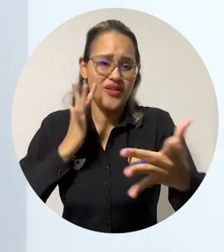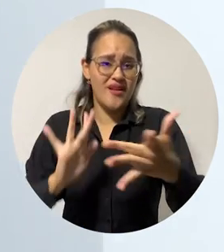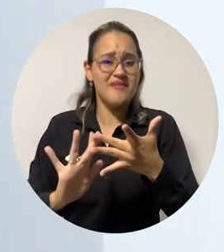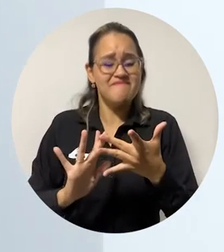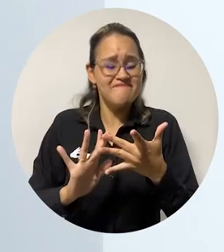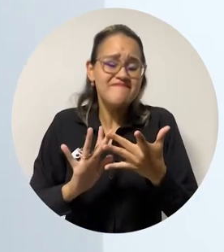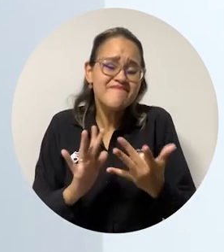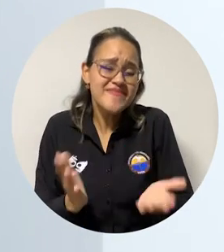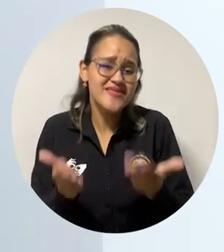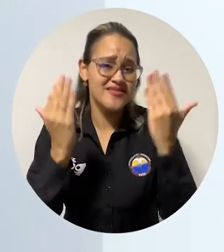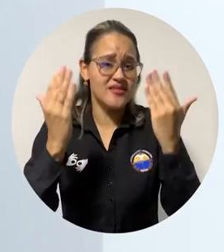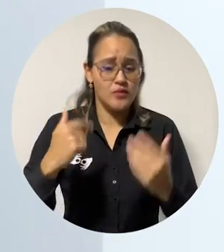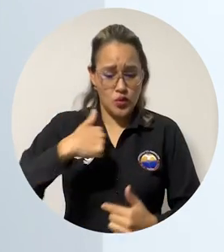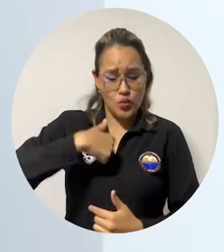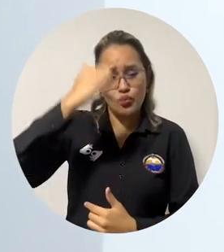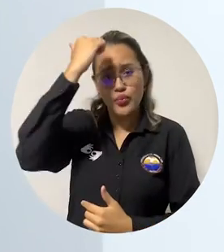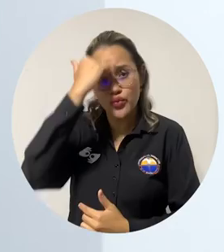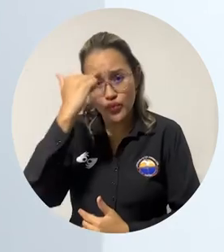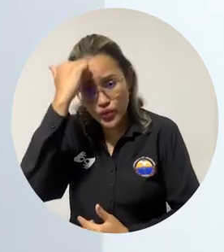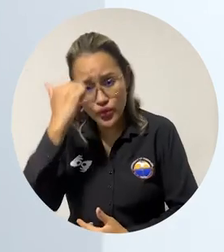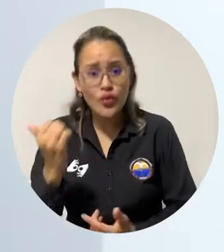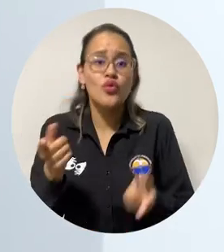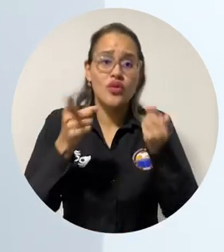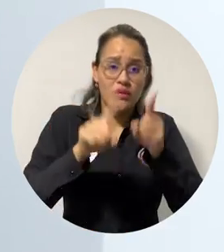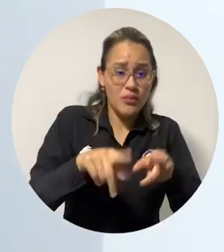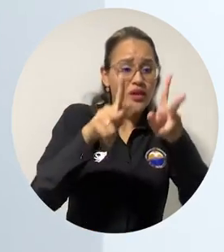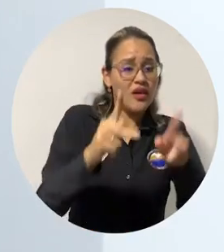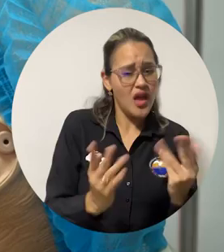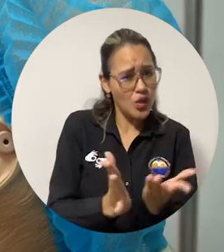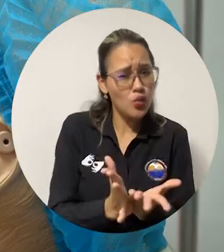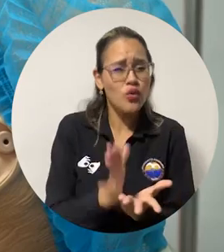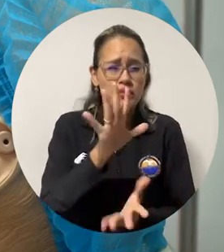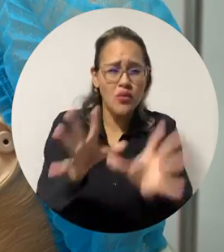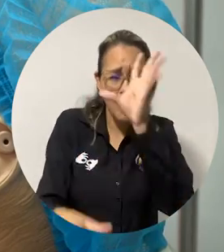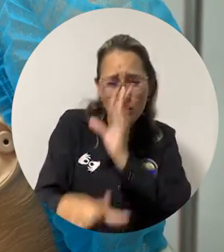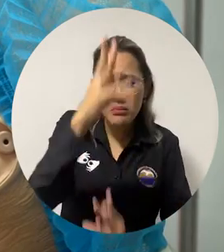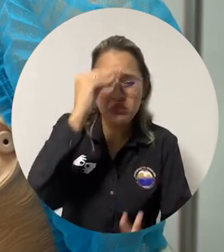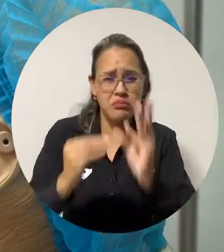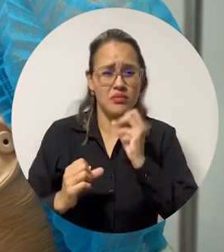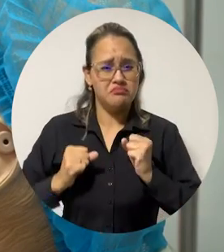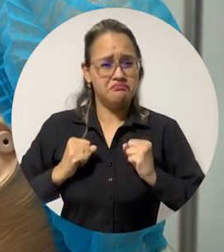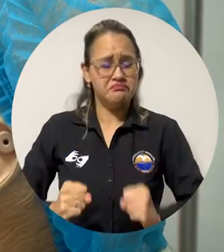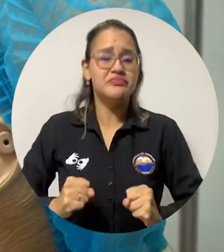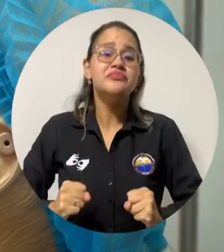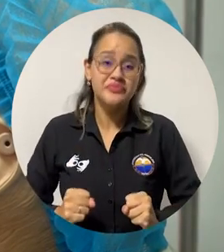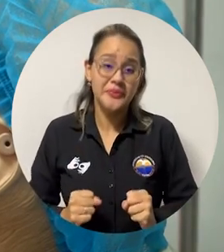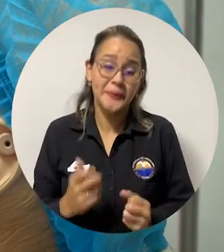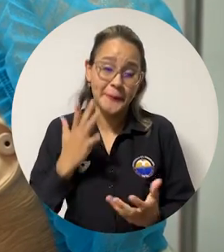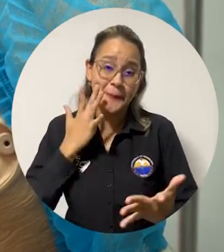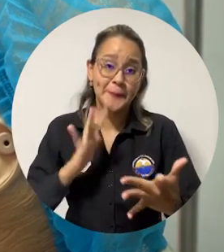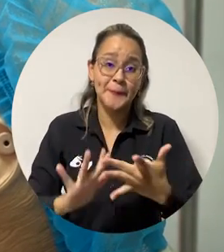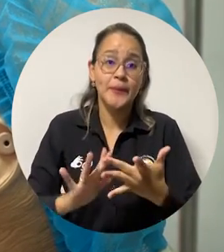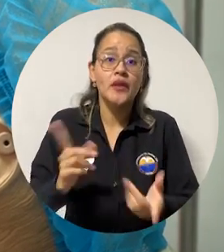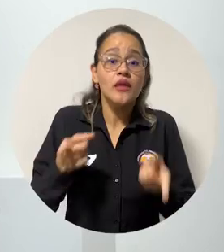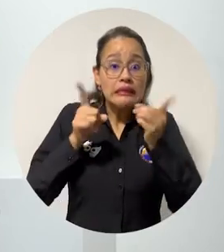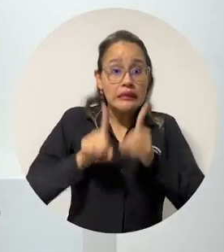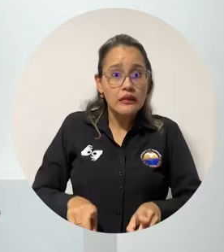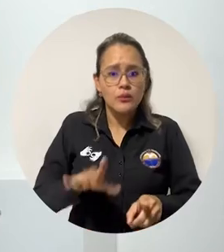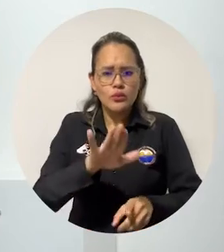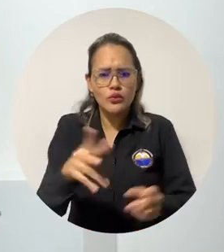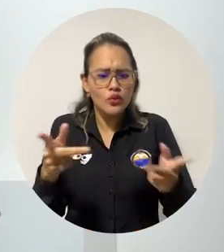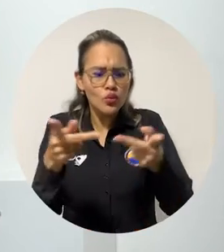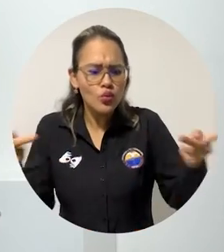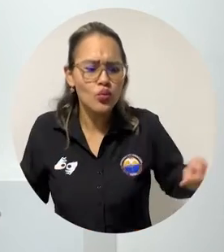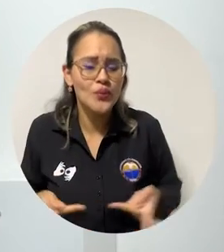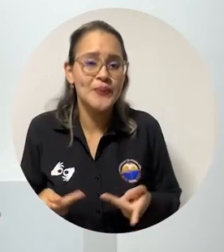para que los profesores y los estudiantes tengan un proceso de aprendizaje más adecuado pero a través de